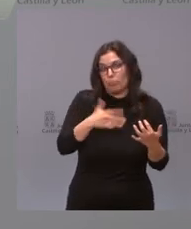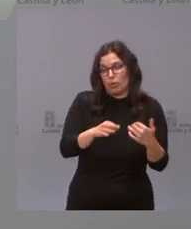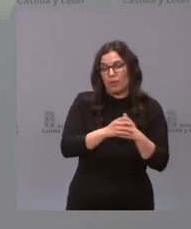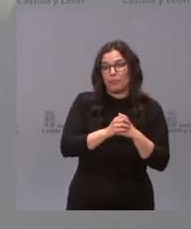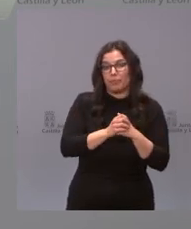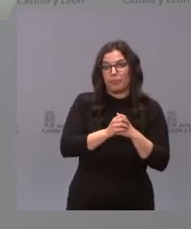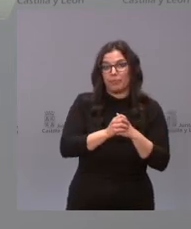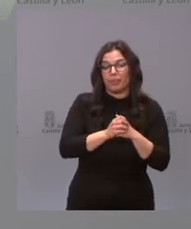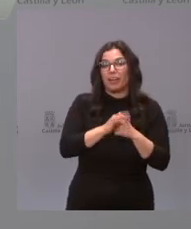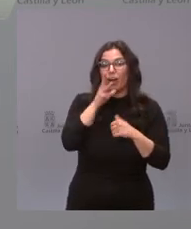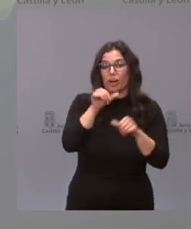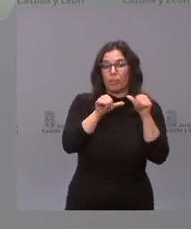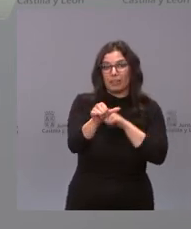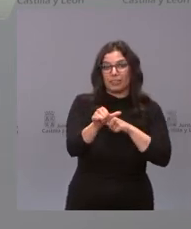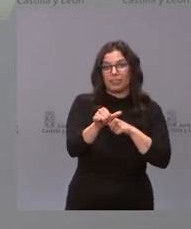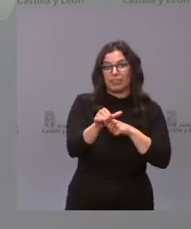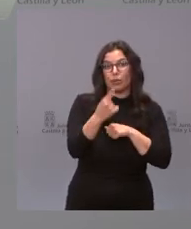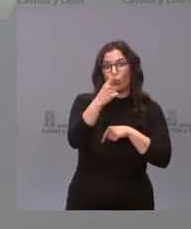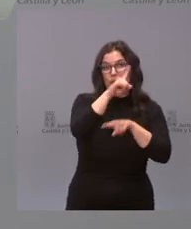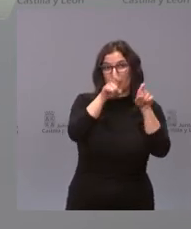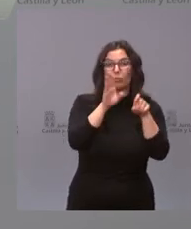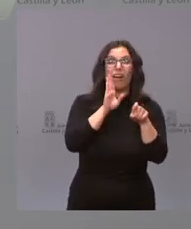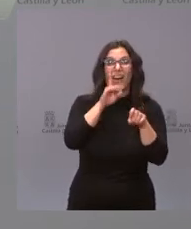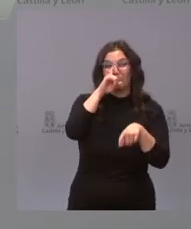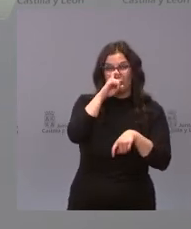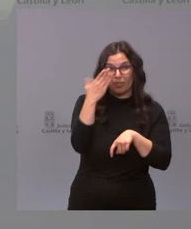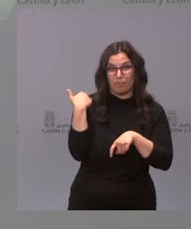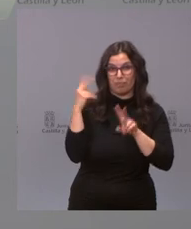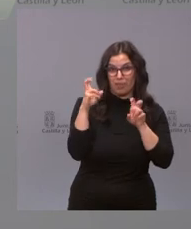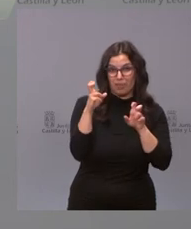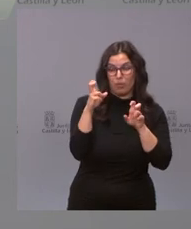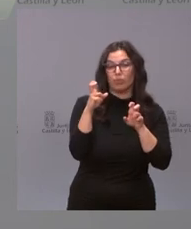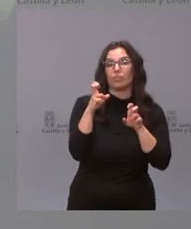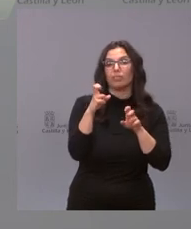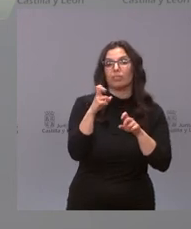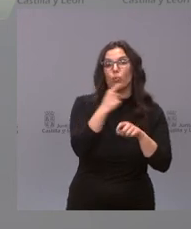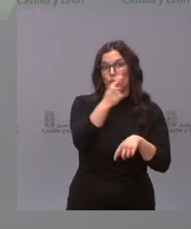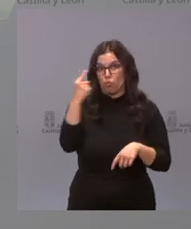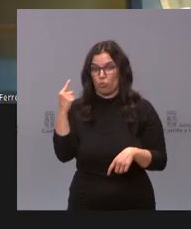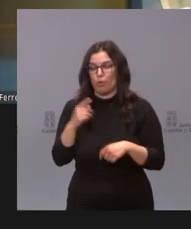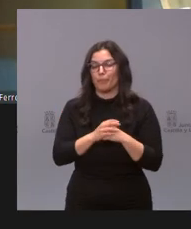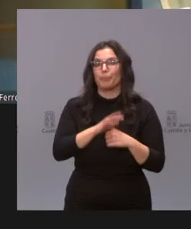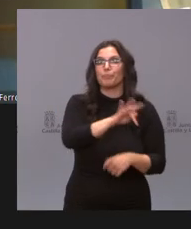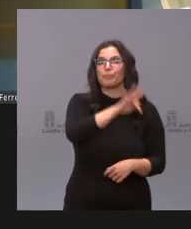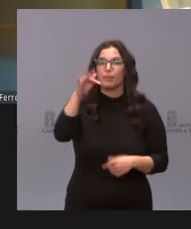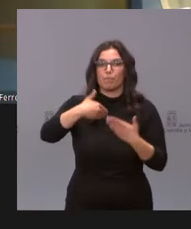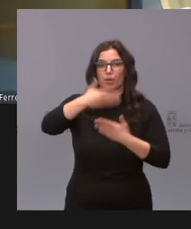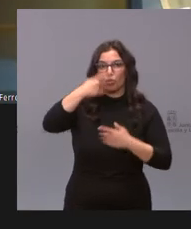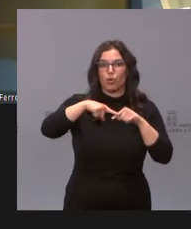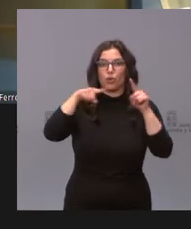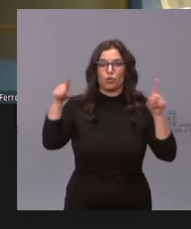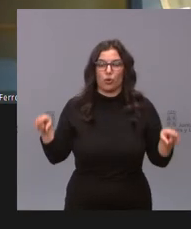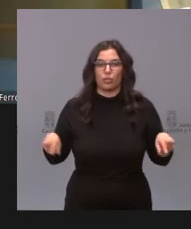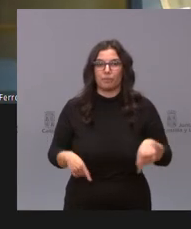hecho una pregunta por medio como os hemos recordado al principio dicho esto pasamos al norte de Castilla y Antonio